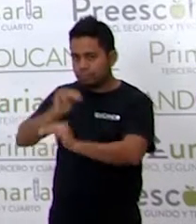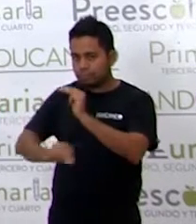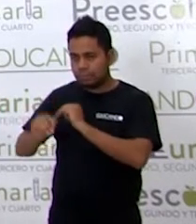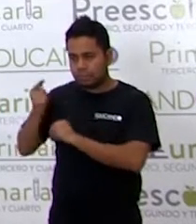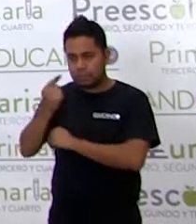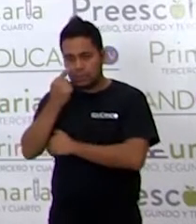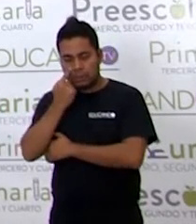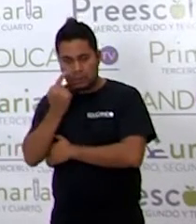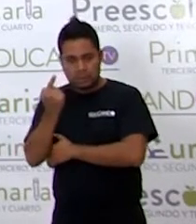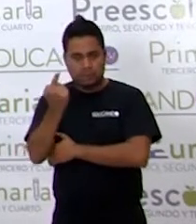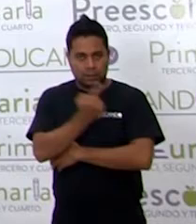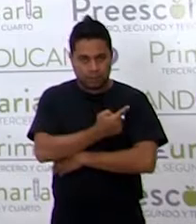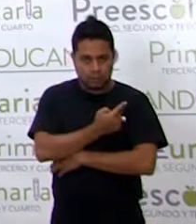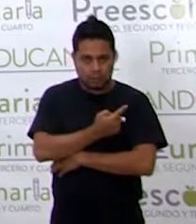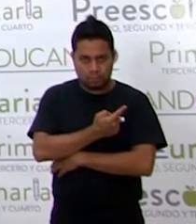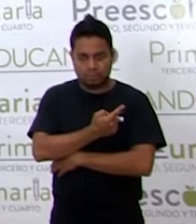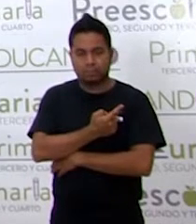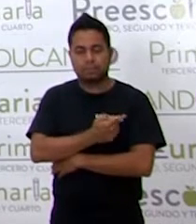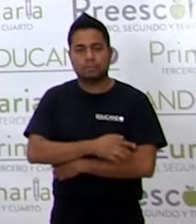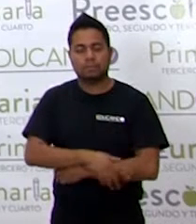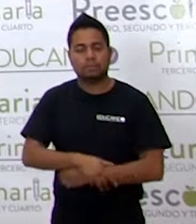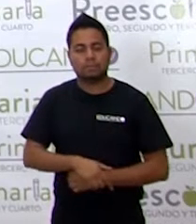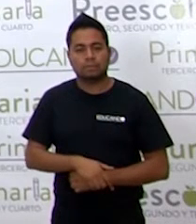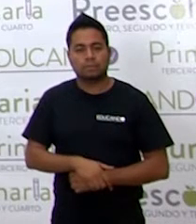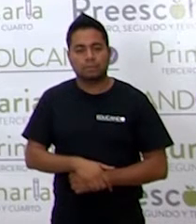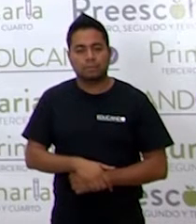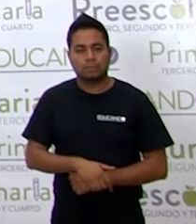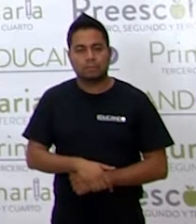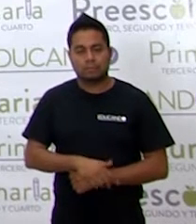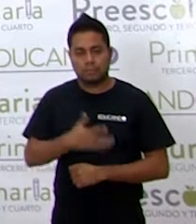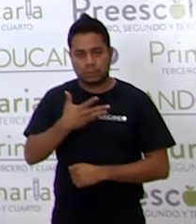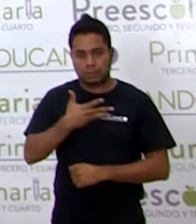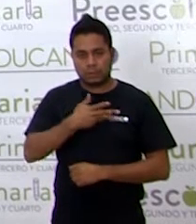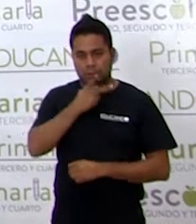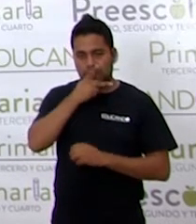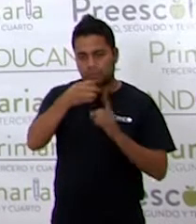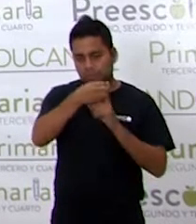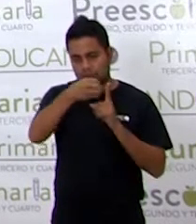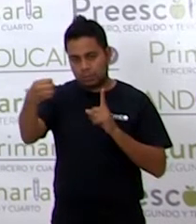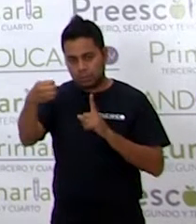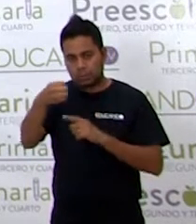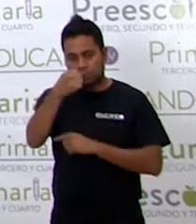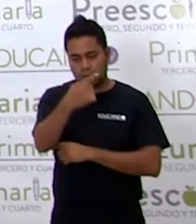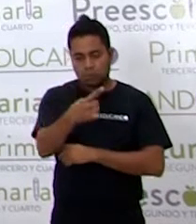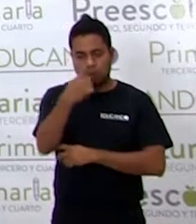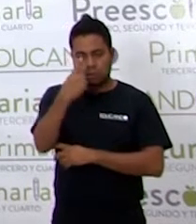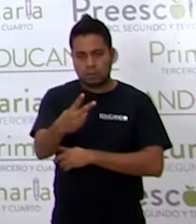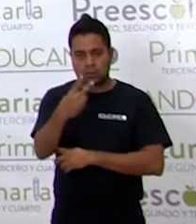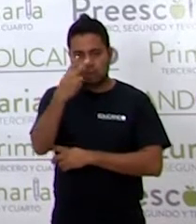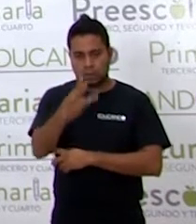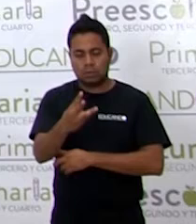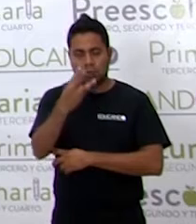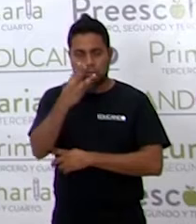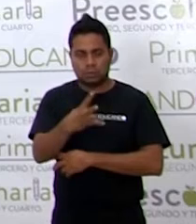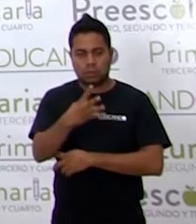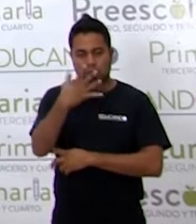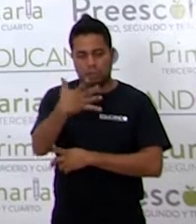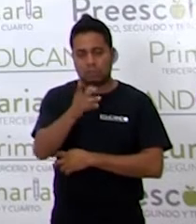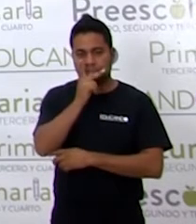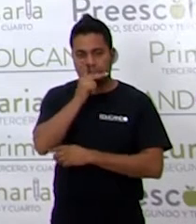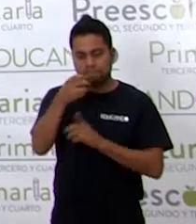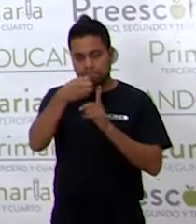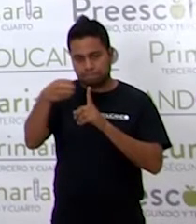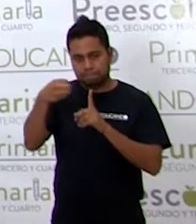Observa. Tenemos Unas frases. Una, dos, tres, cuatro, cinco frases.